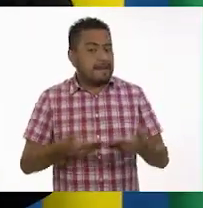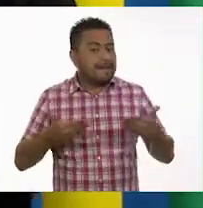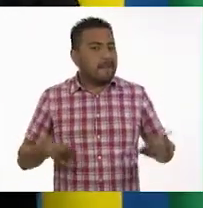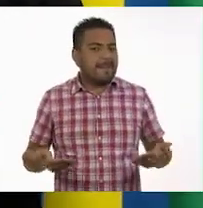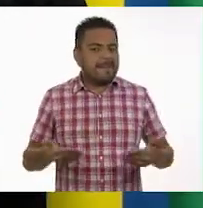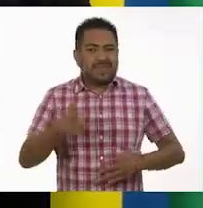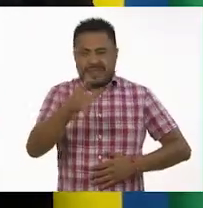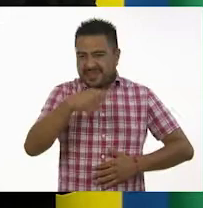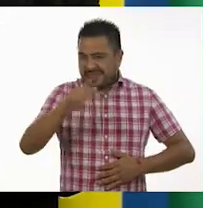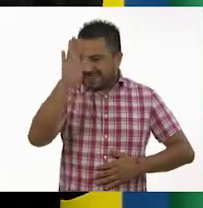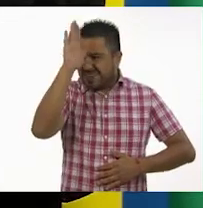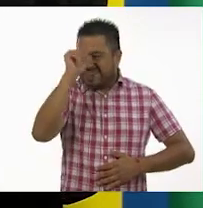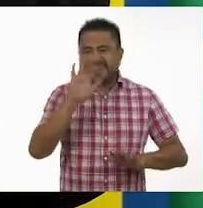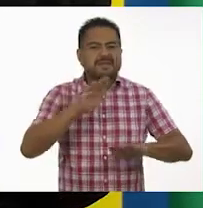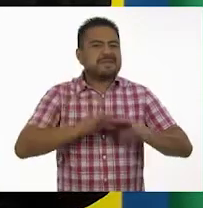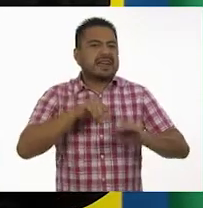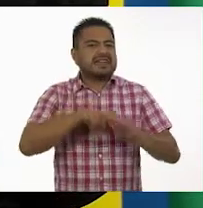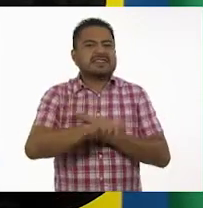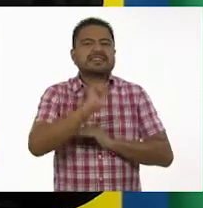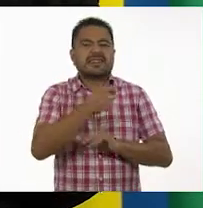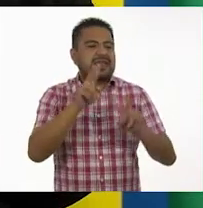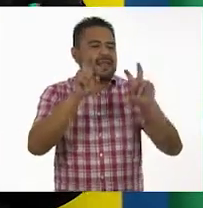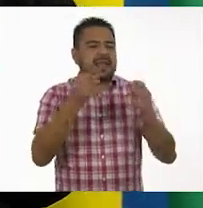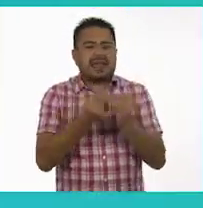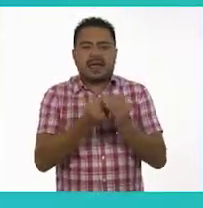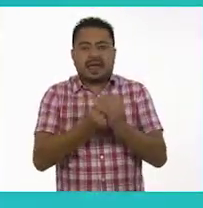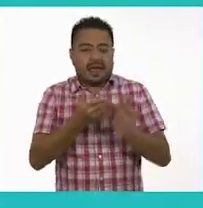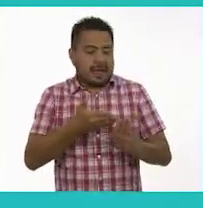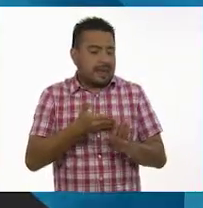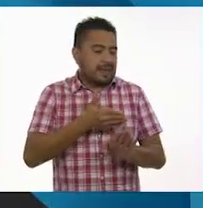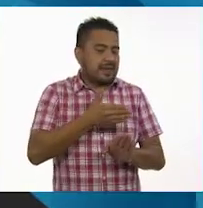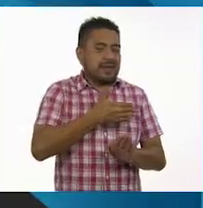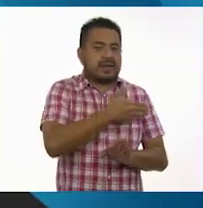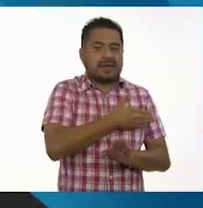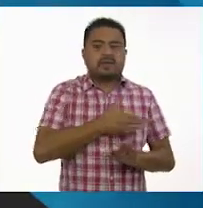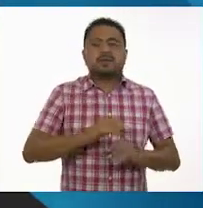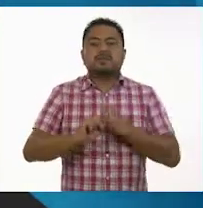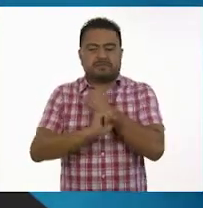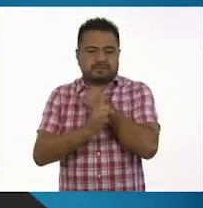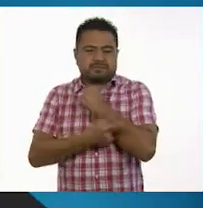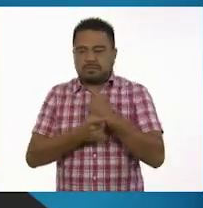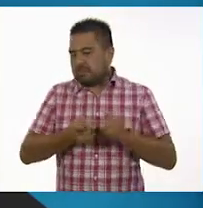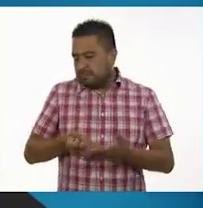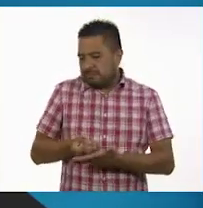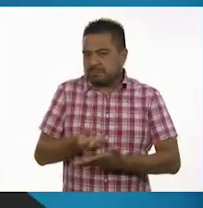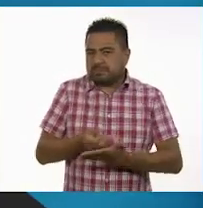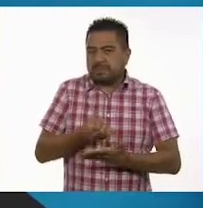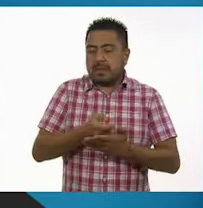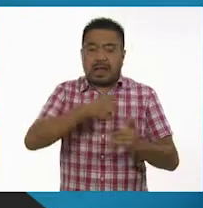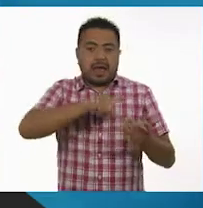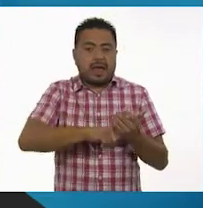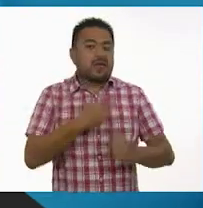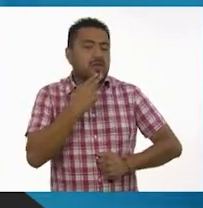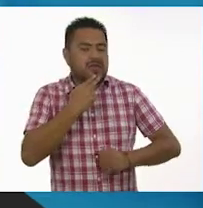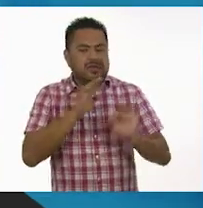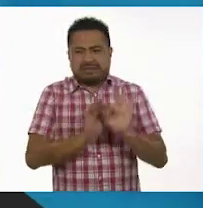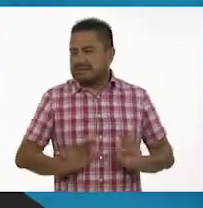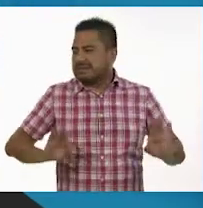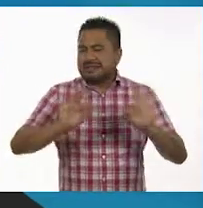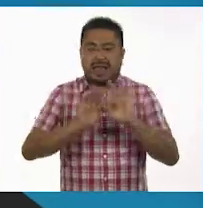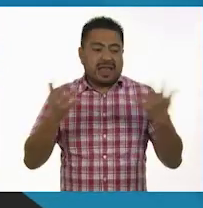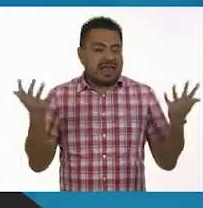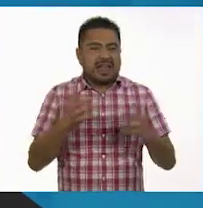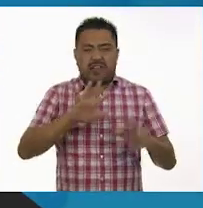recordemos un poco más lo que ya vimos en las clases pasadas. La reproducción es una de las funciones vitales que